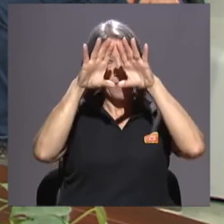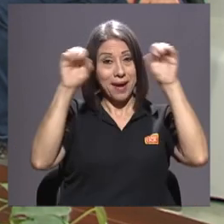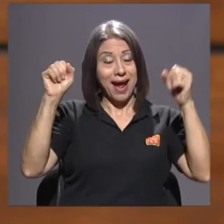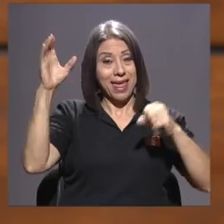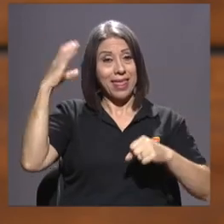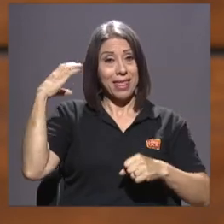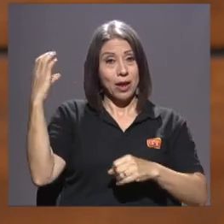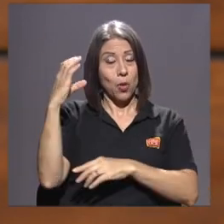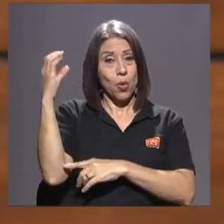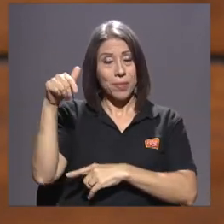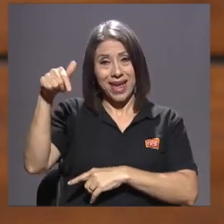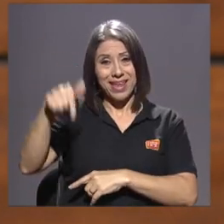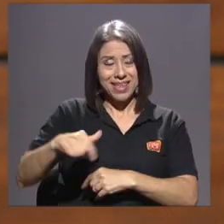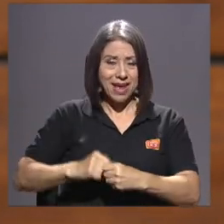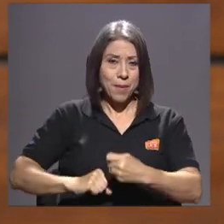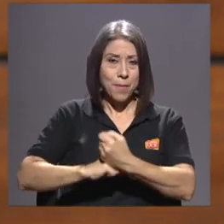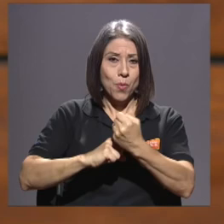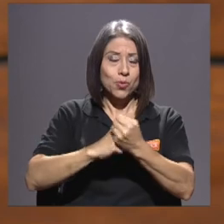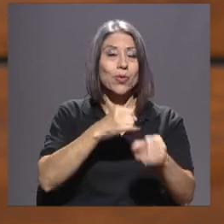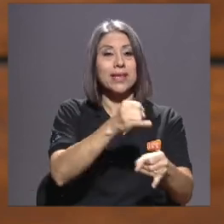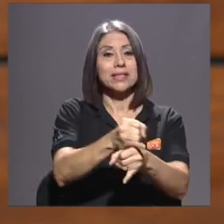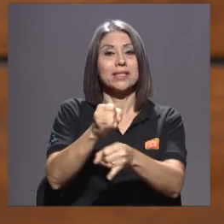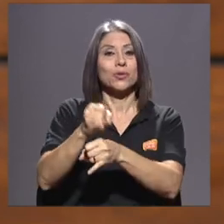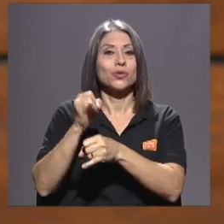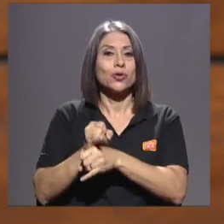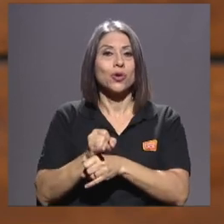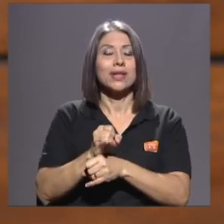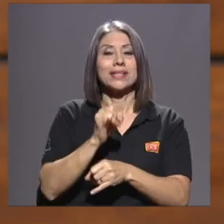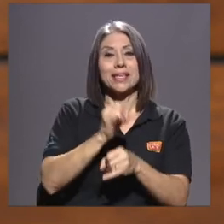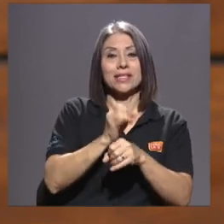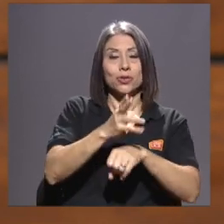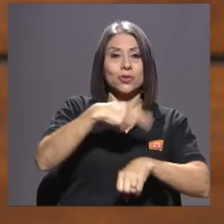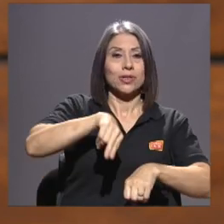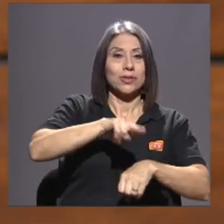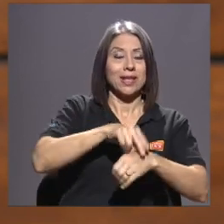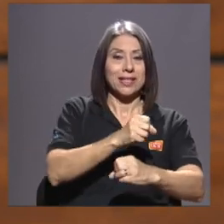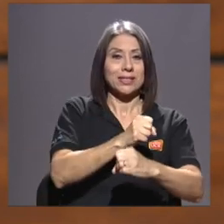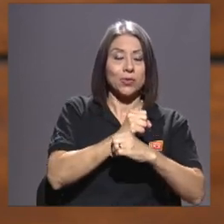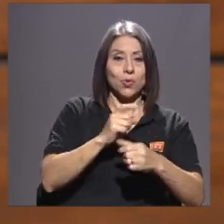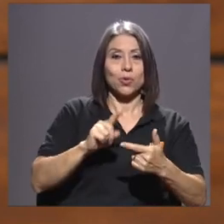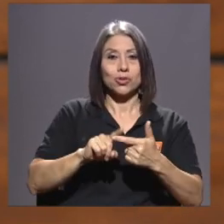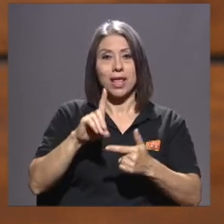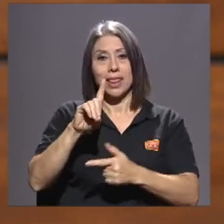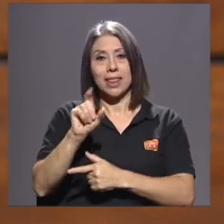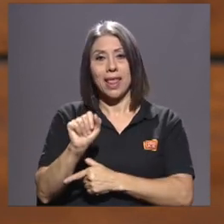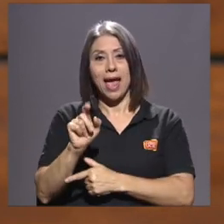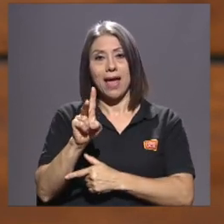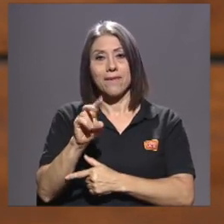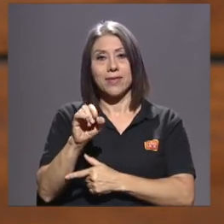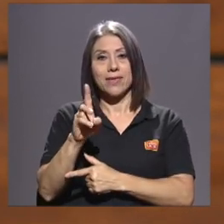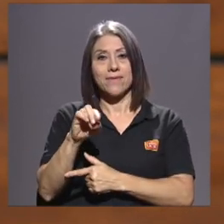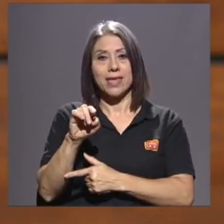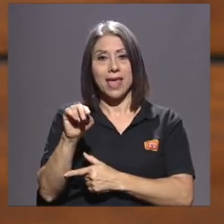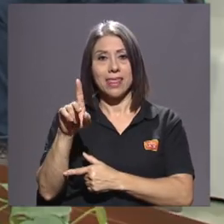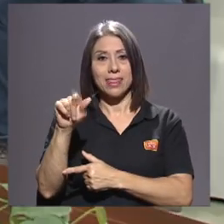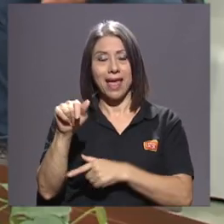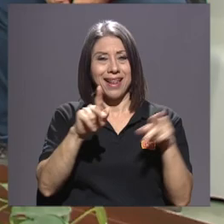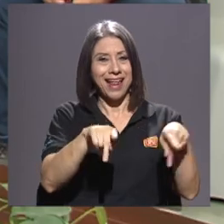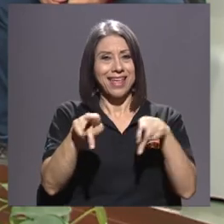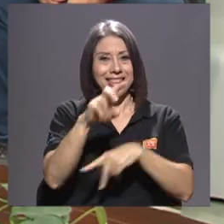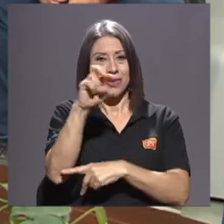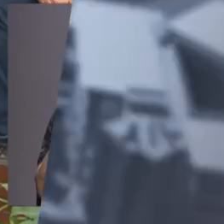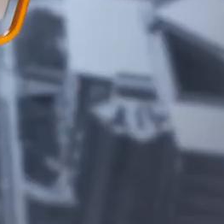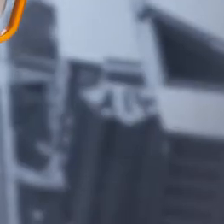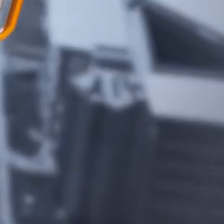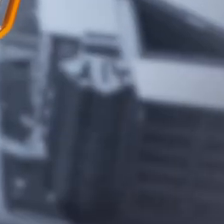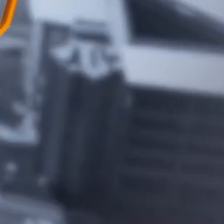y de las instituciones que se han vinculado, el INSS, el Da Vivienda y todas las otras instituciones, la gente de Costa Rica sobre todo. Gracias por estar